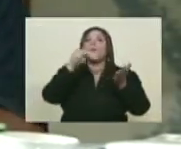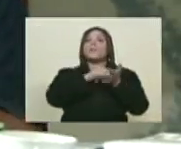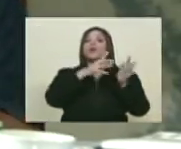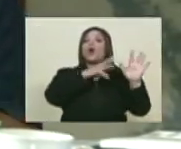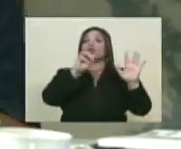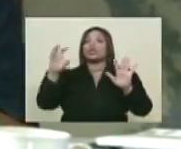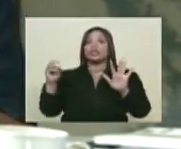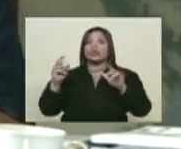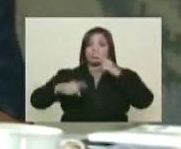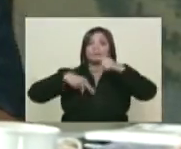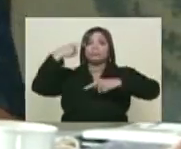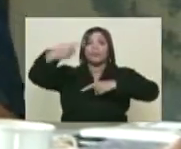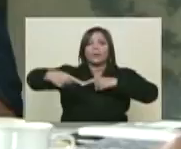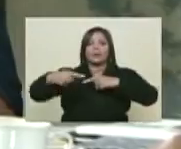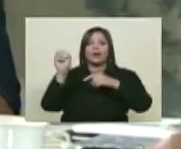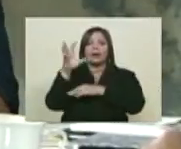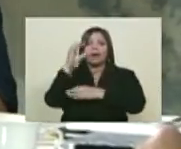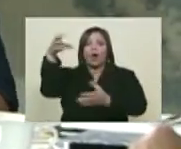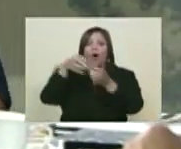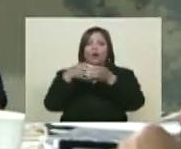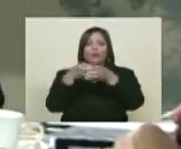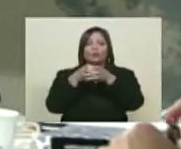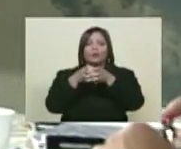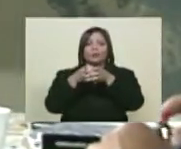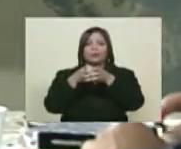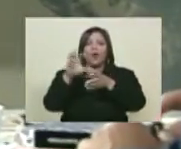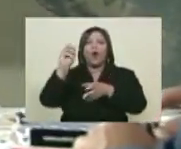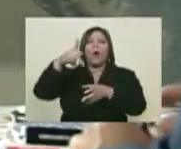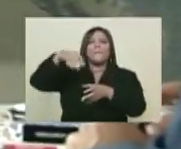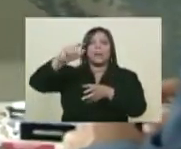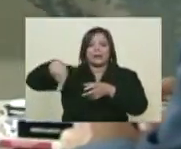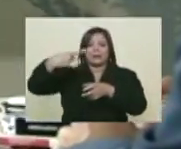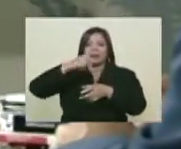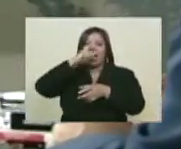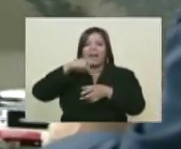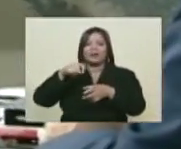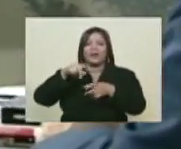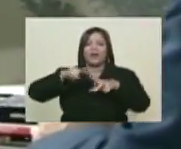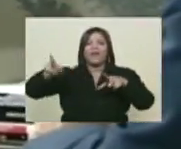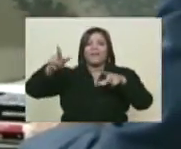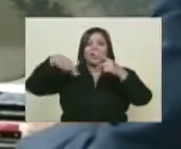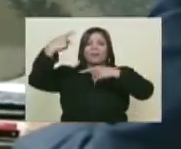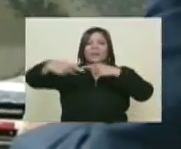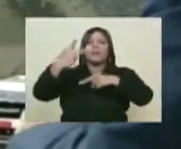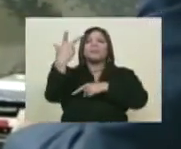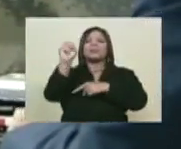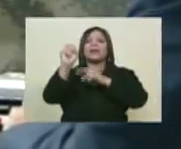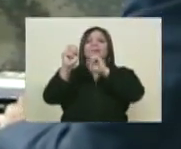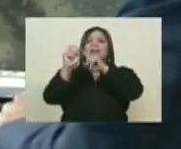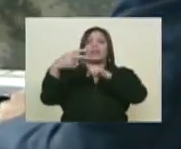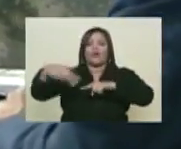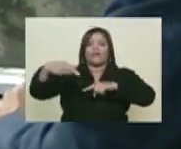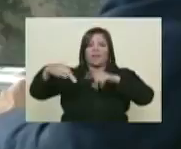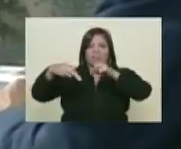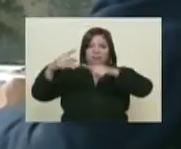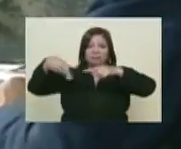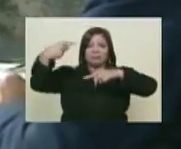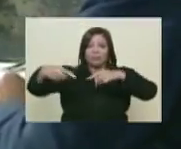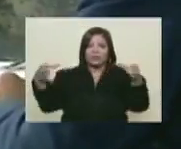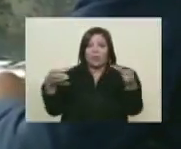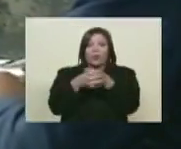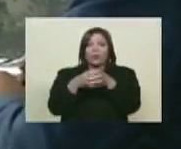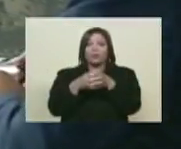Vamos a la segunda reunión ordinaria de la OP de este año en Viena, ahora el 30 de noviembre, para